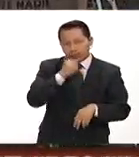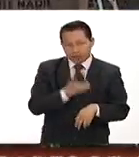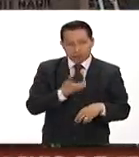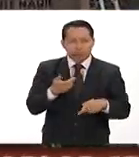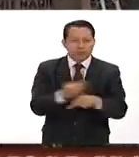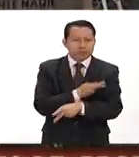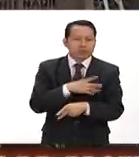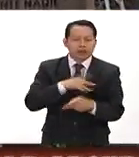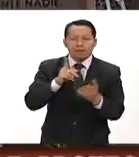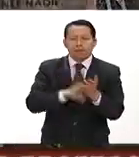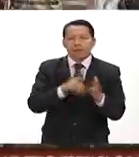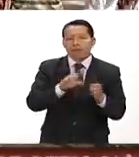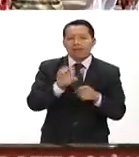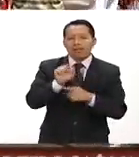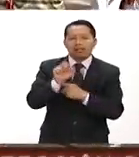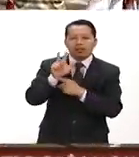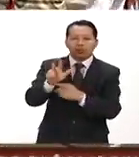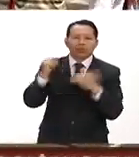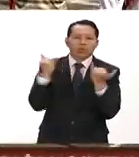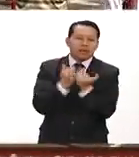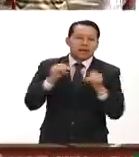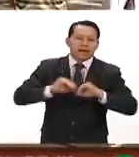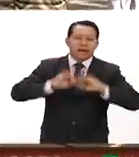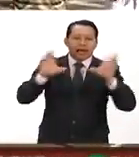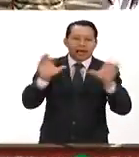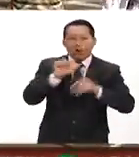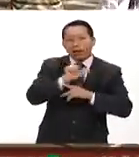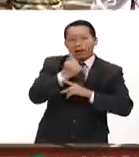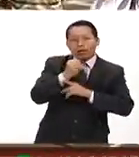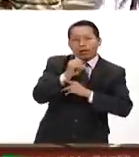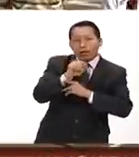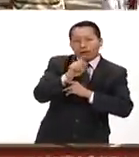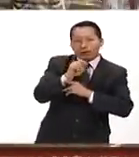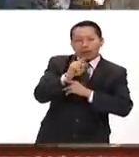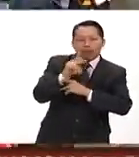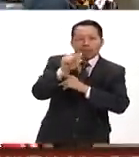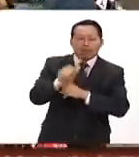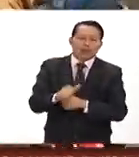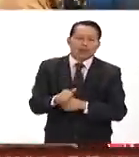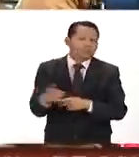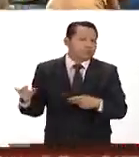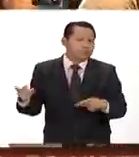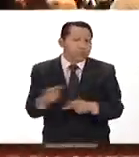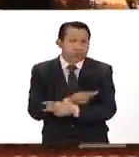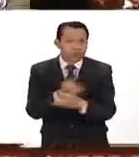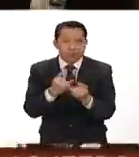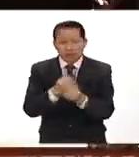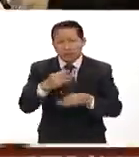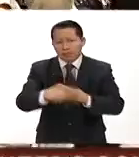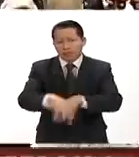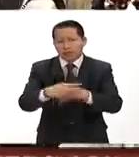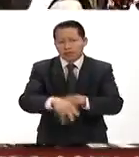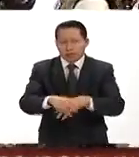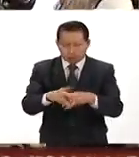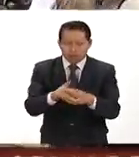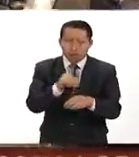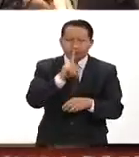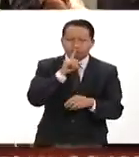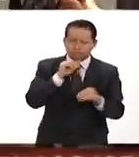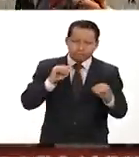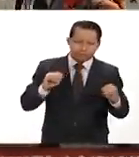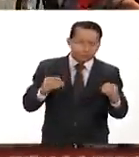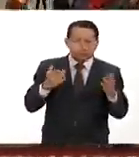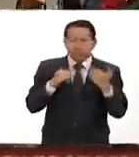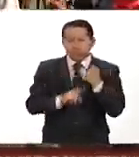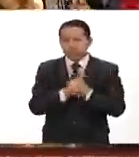hechos del 68 y el esclarecimiento del caso Ayotzinapa en esta ocasión la marcha se realizó de manera pacífica y sin ningún